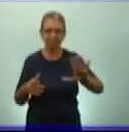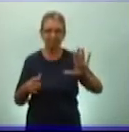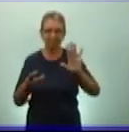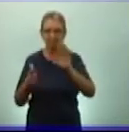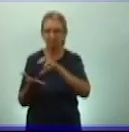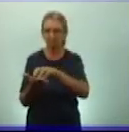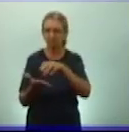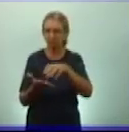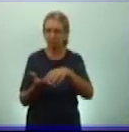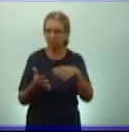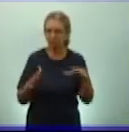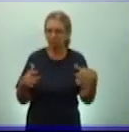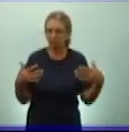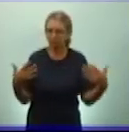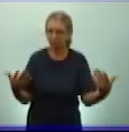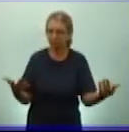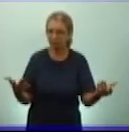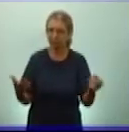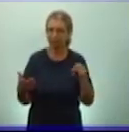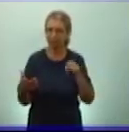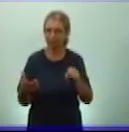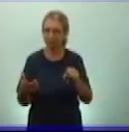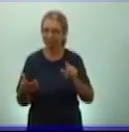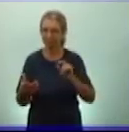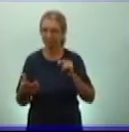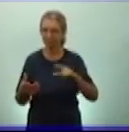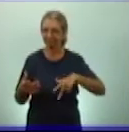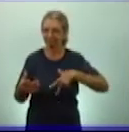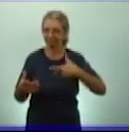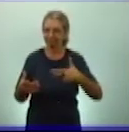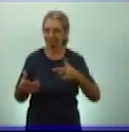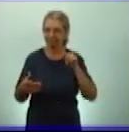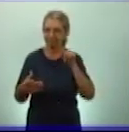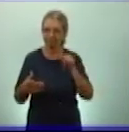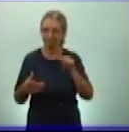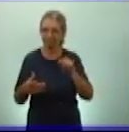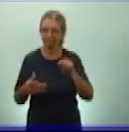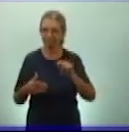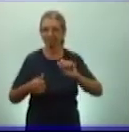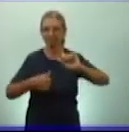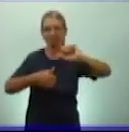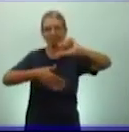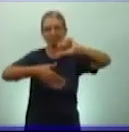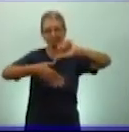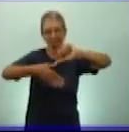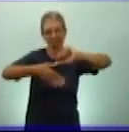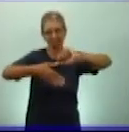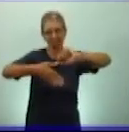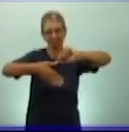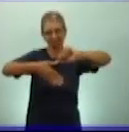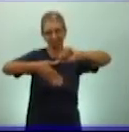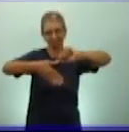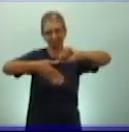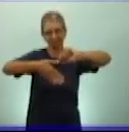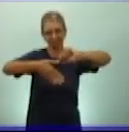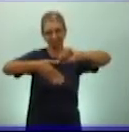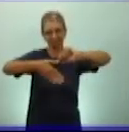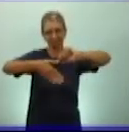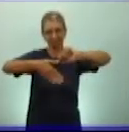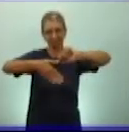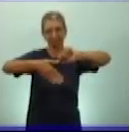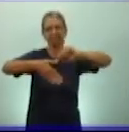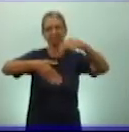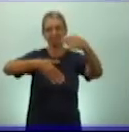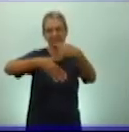donde se asentó esta civilización. Y la civilización inca que es la que vamos a estudiar en el encuentro de hoy, pues precisamente su asentación